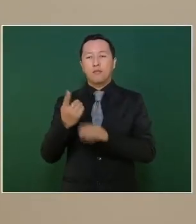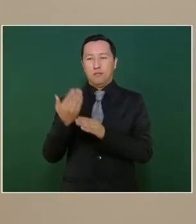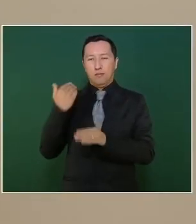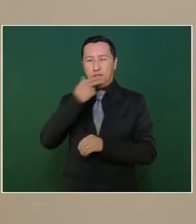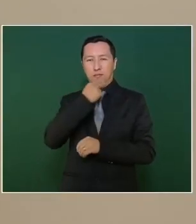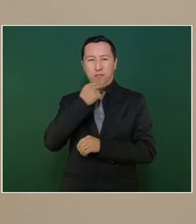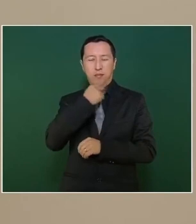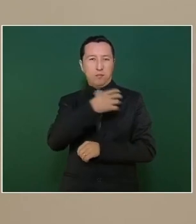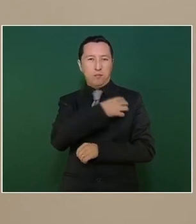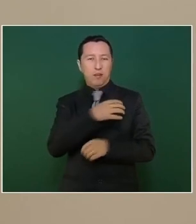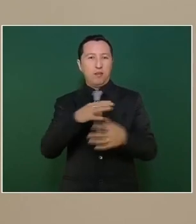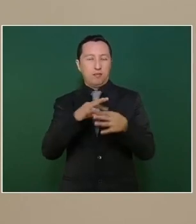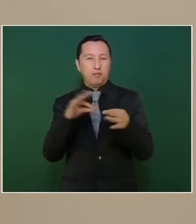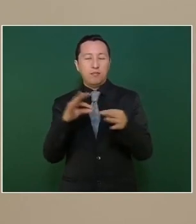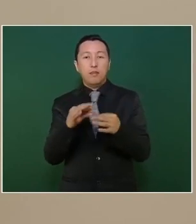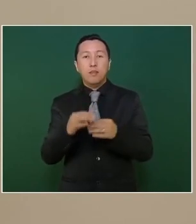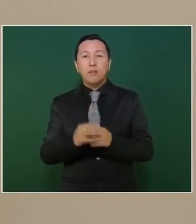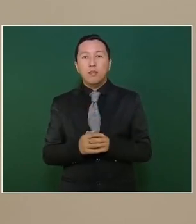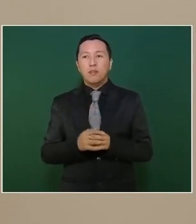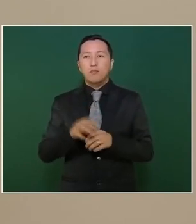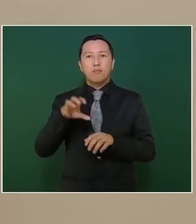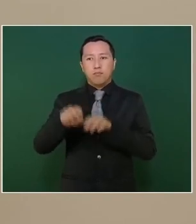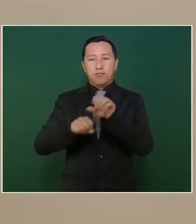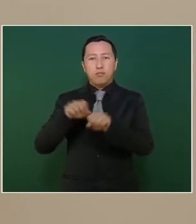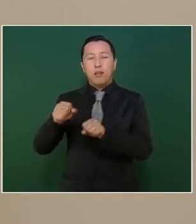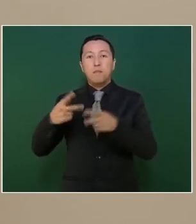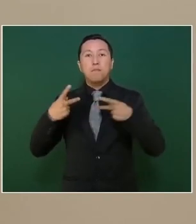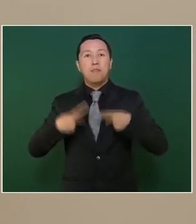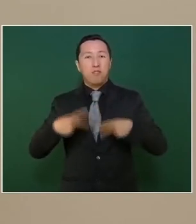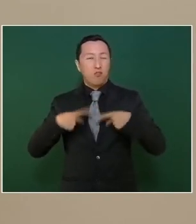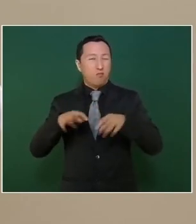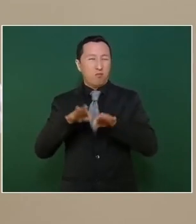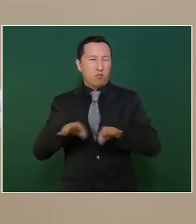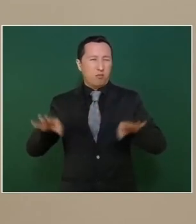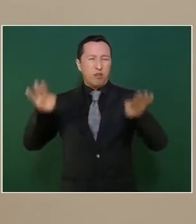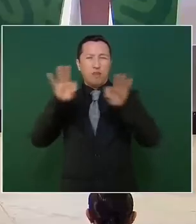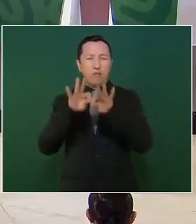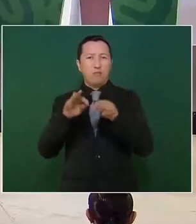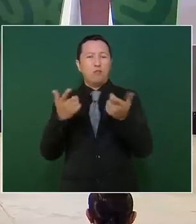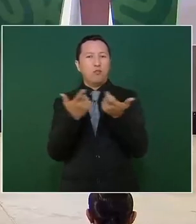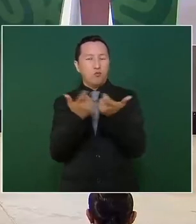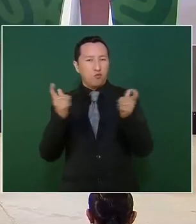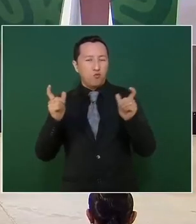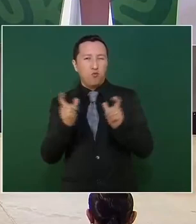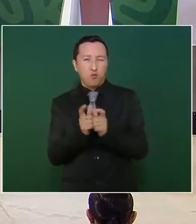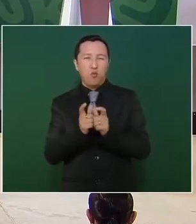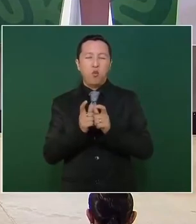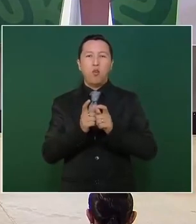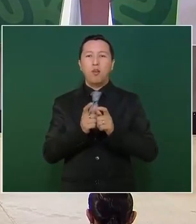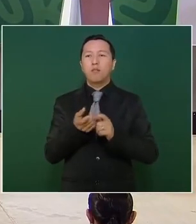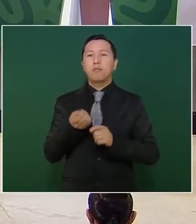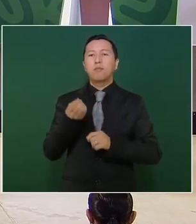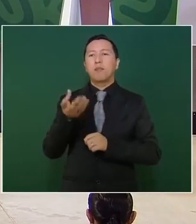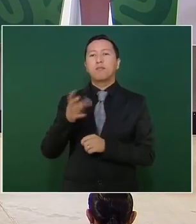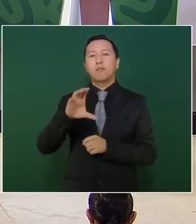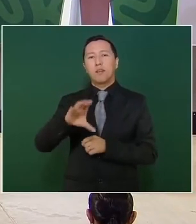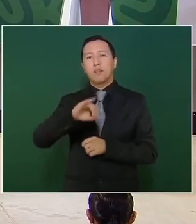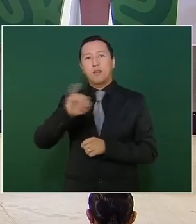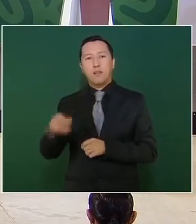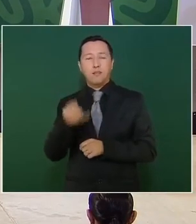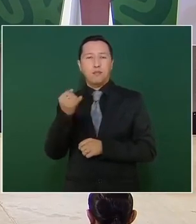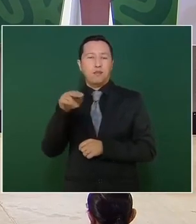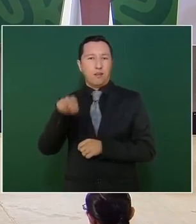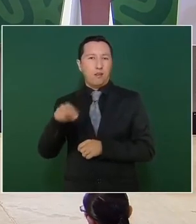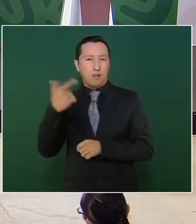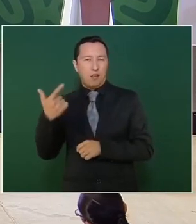resultado la detención de objetivos muy relevantes de la estructura del grupo criminal conocido como Cártel Jalisco Nueva